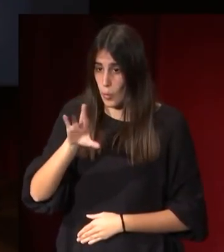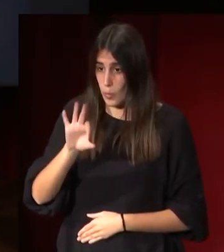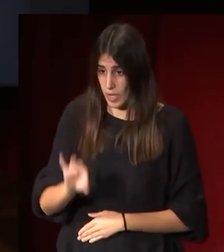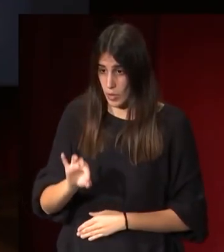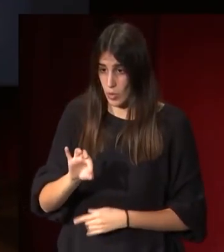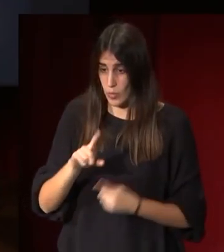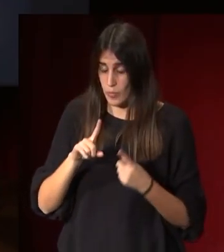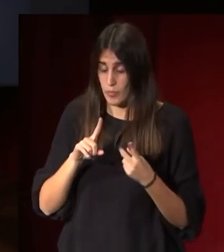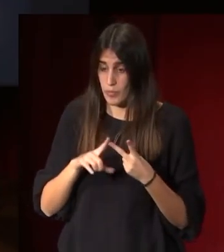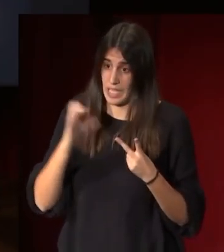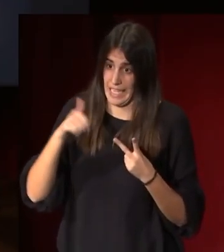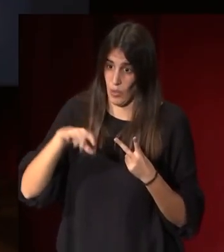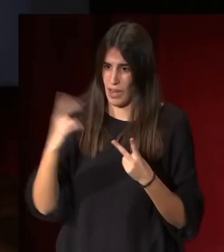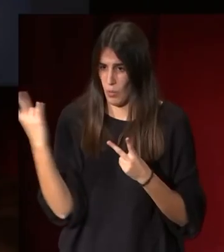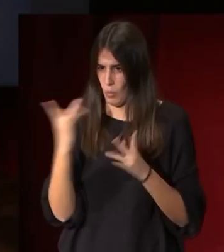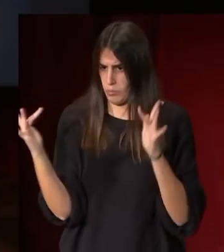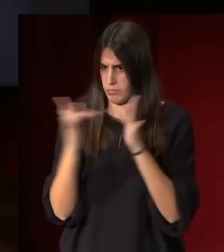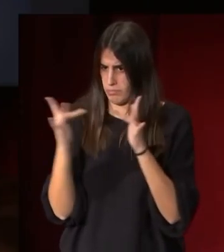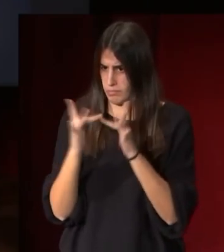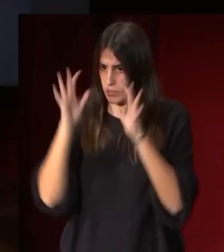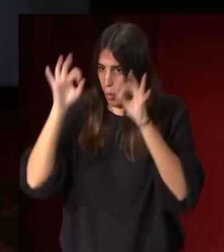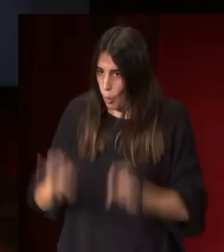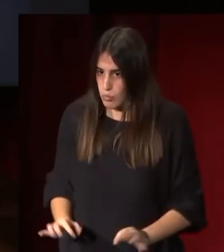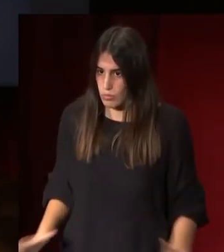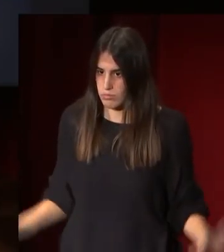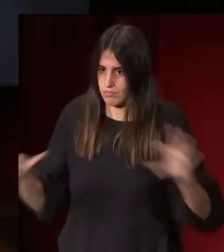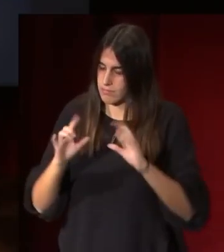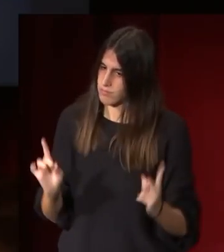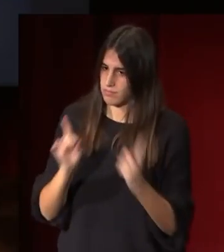Canova van a tener una relación que va a aparecer en este momento.